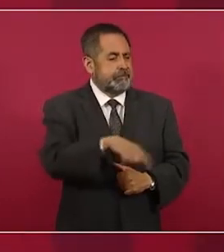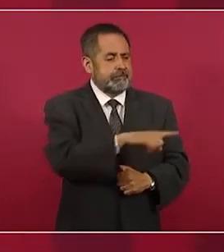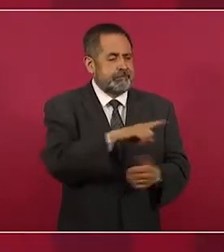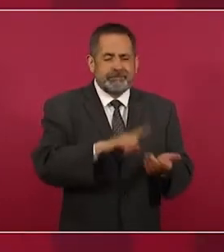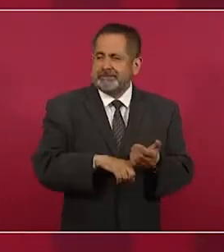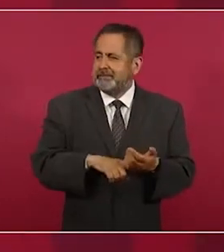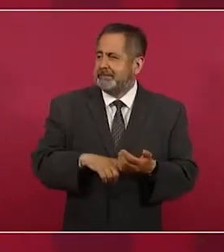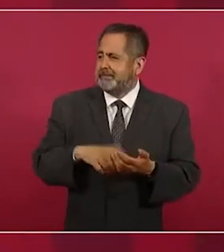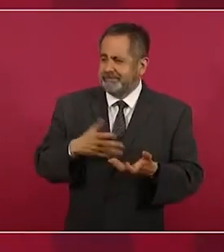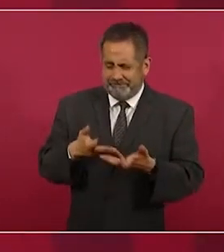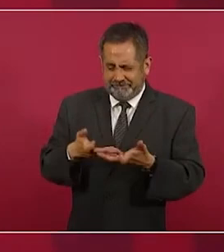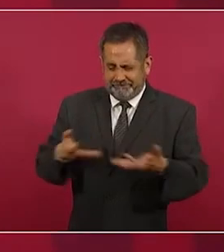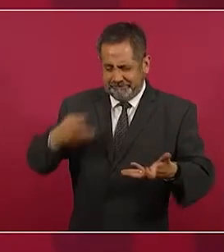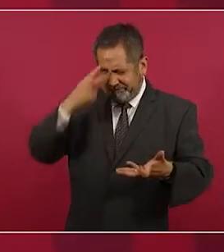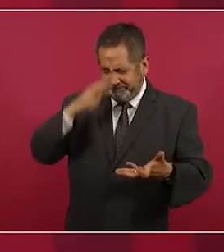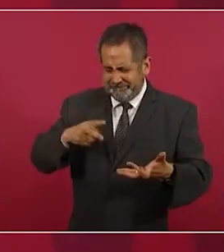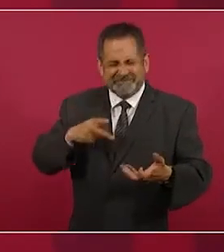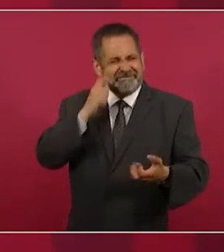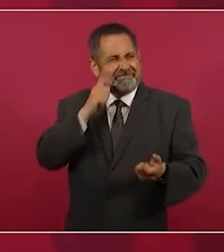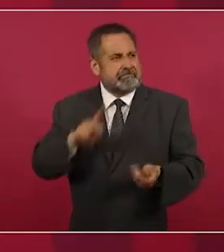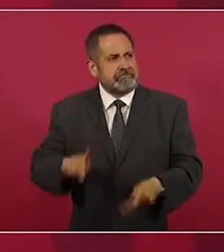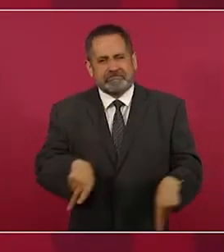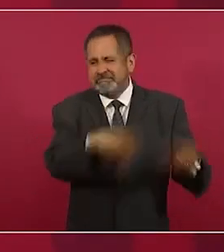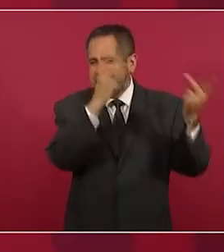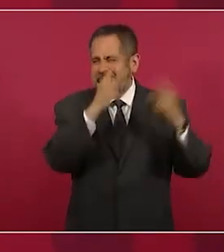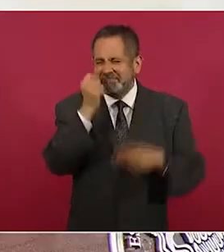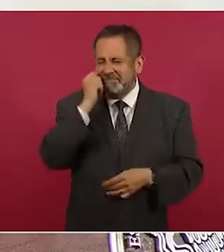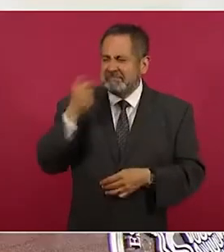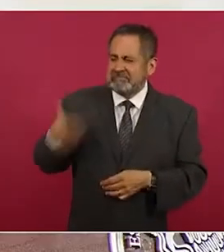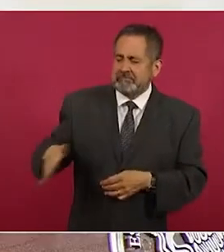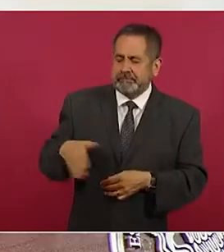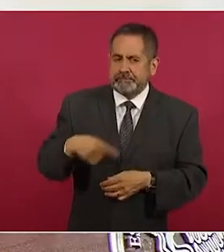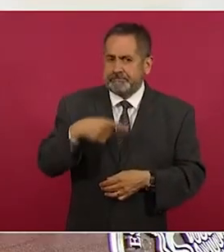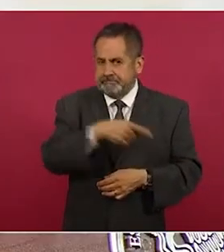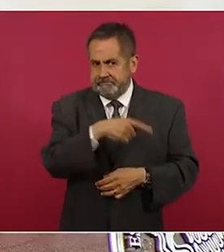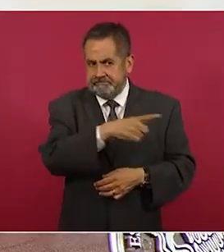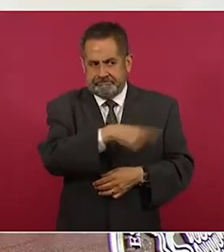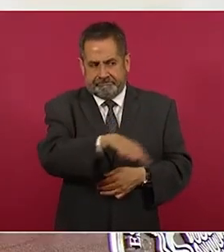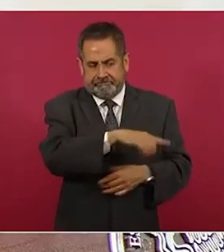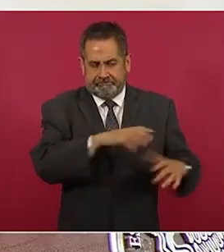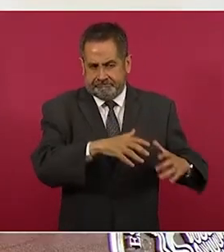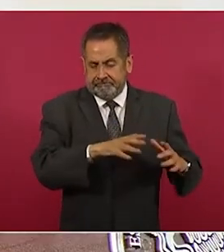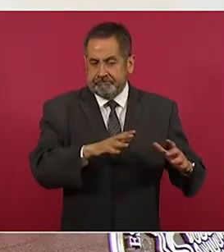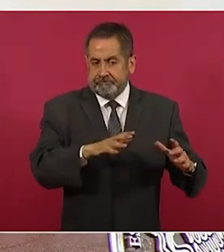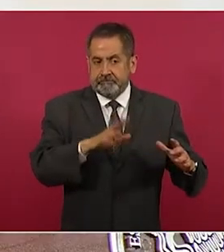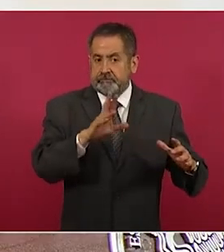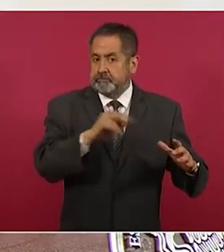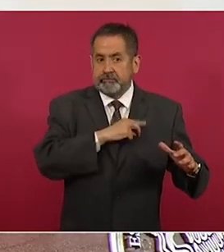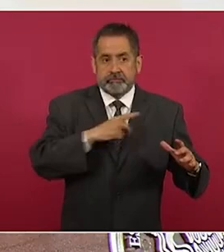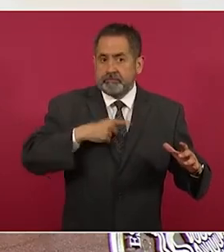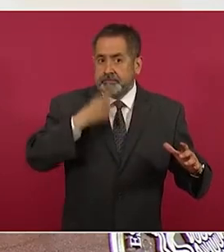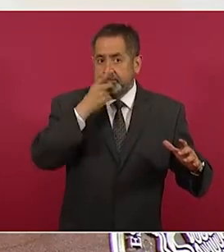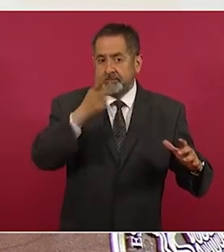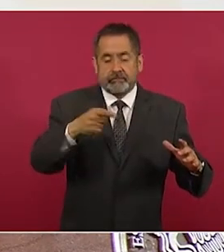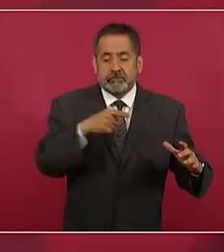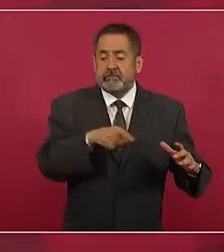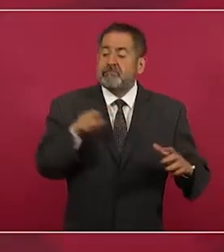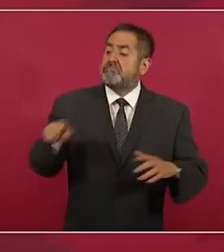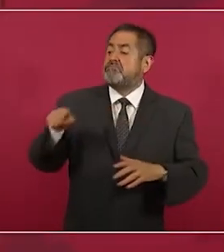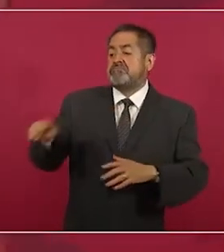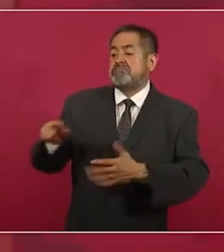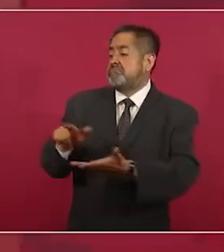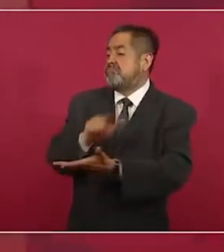que la reforma afectaba,